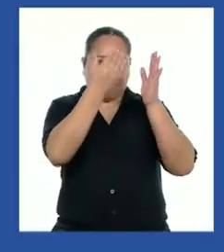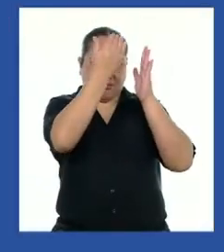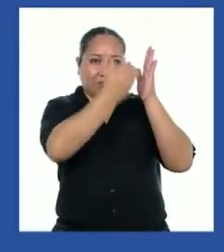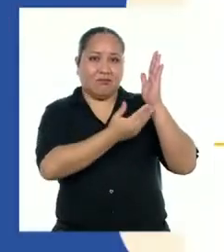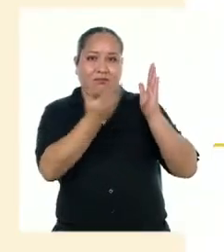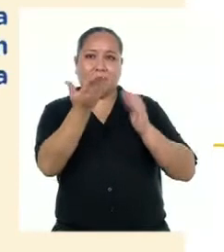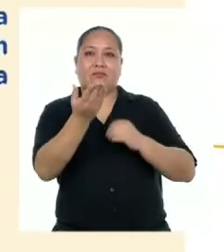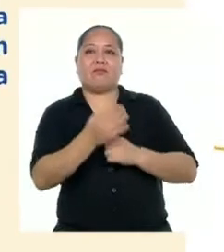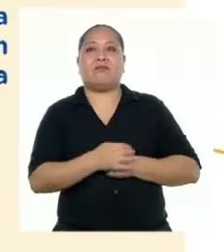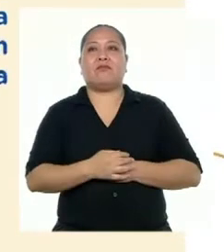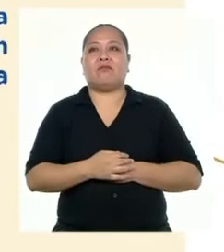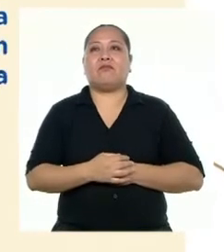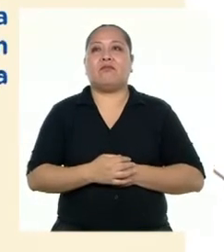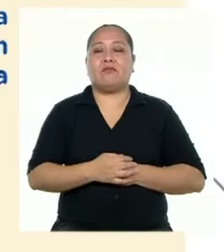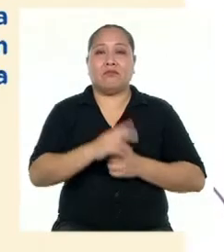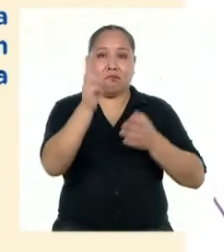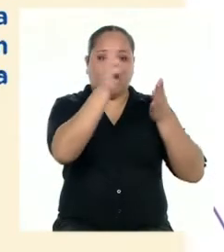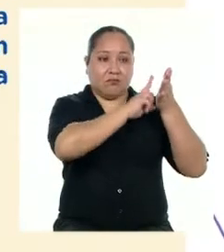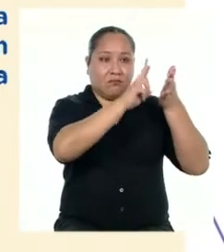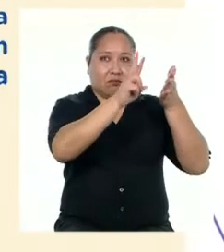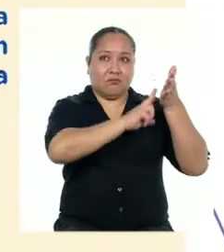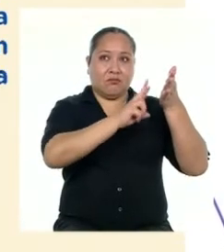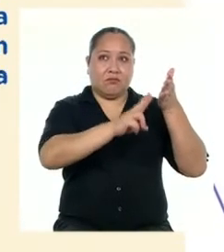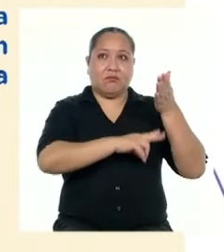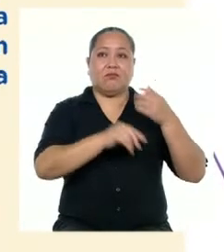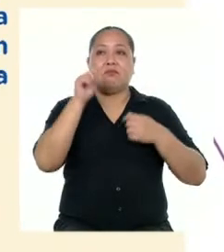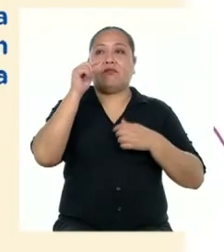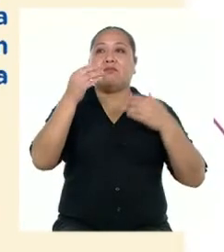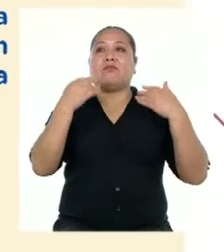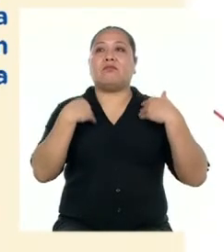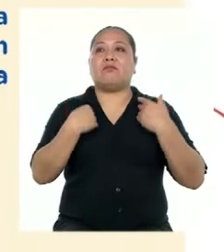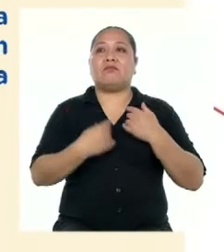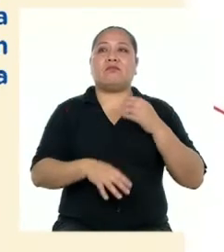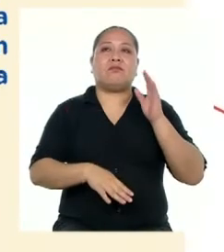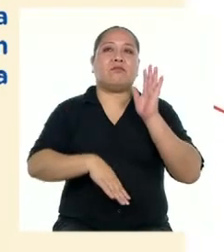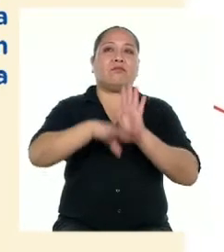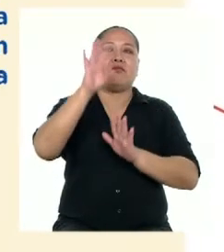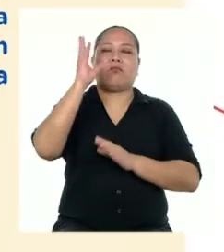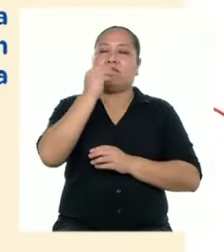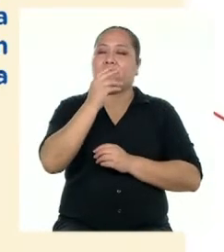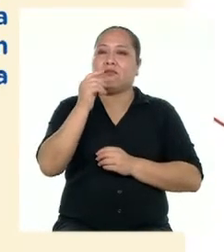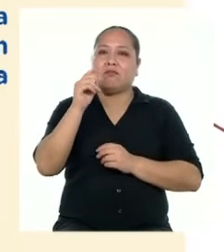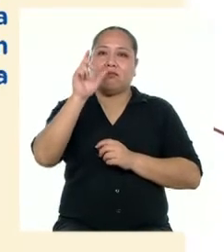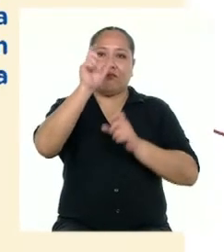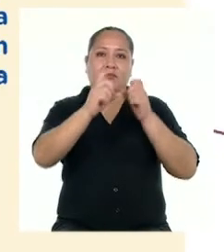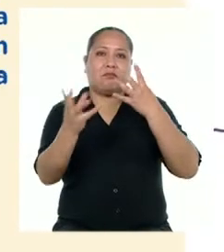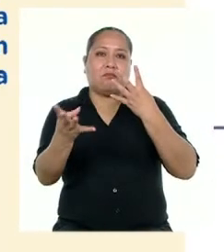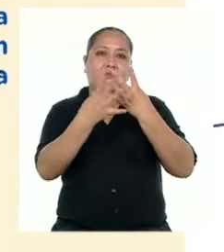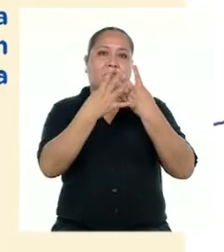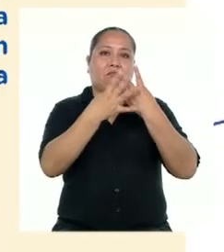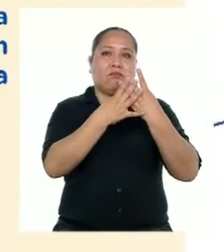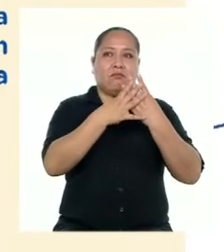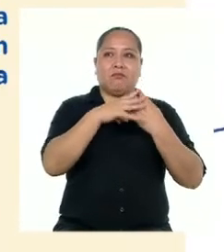eso. Como se lee en el texto, teníamos a miles de arrestados por desacatar la norma y